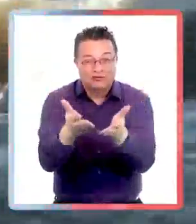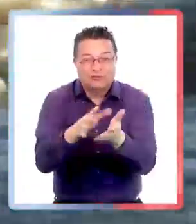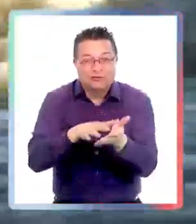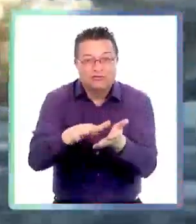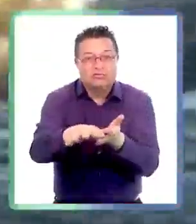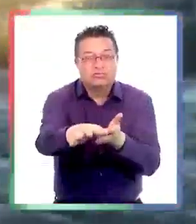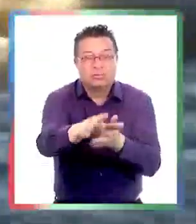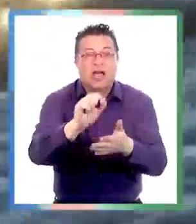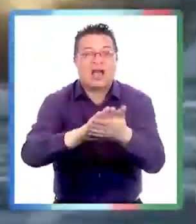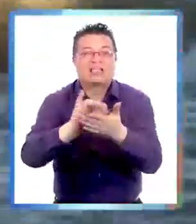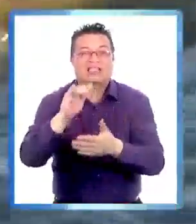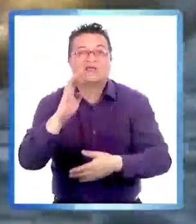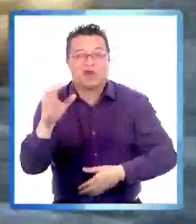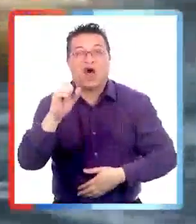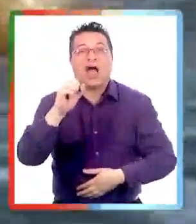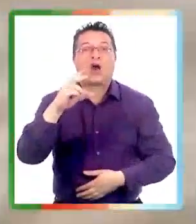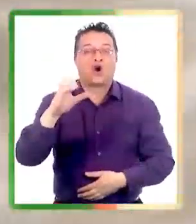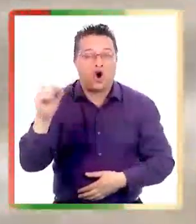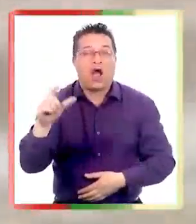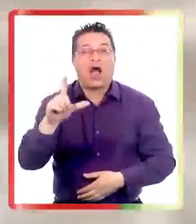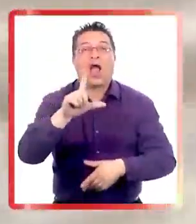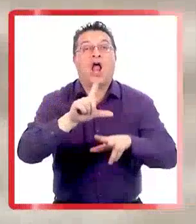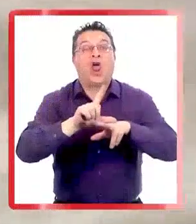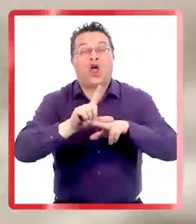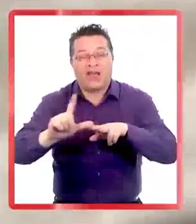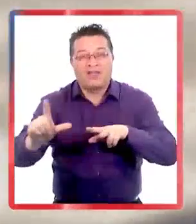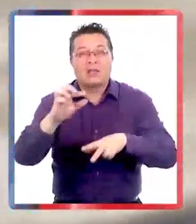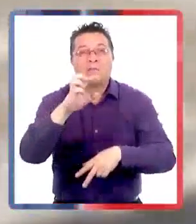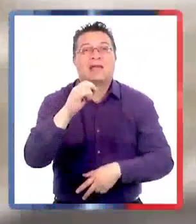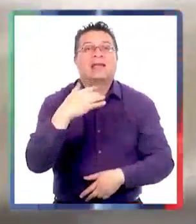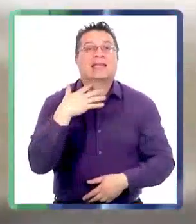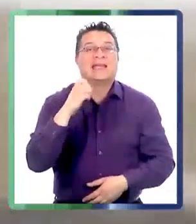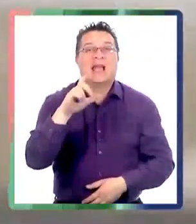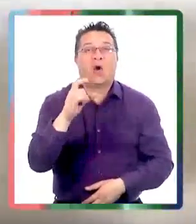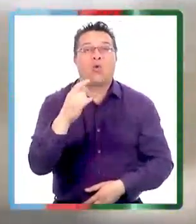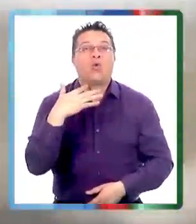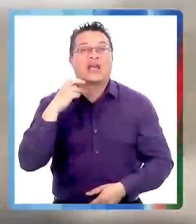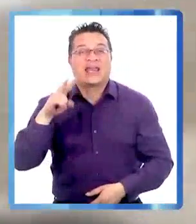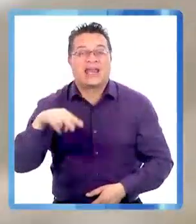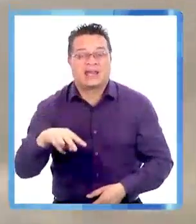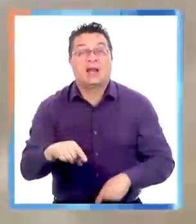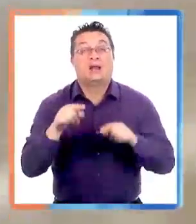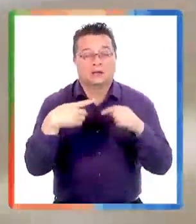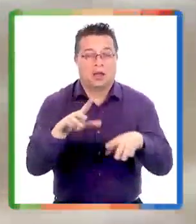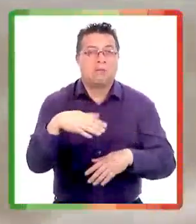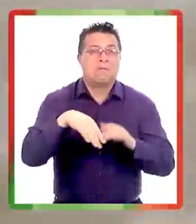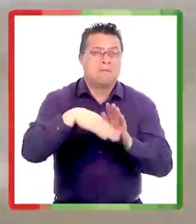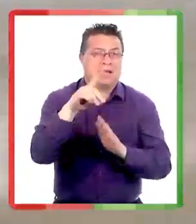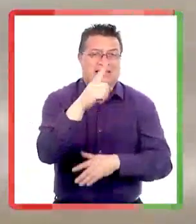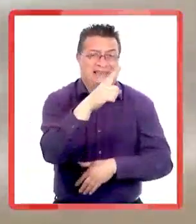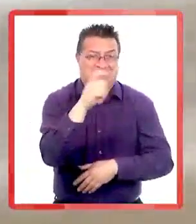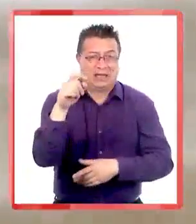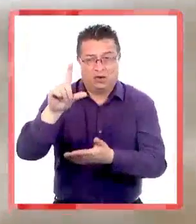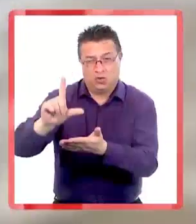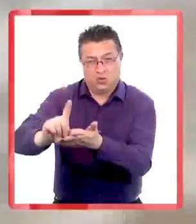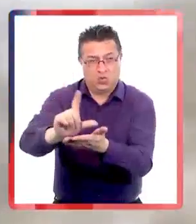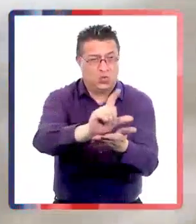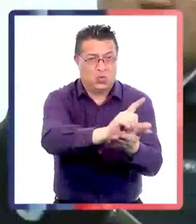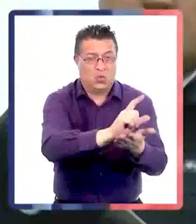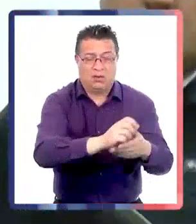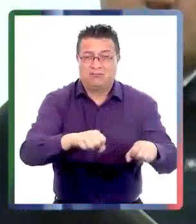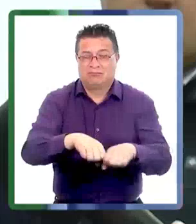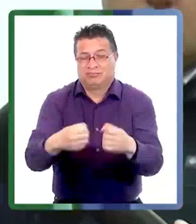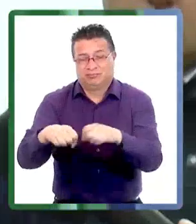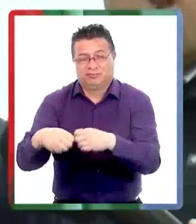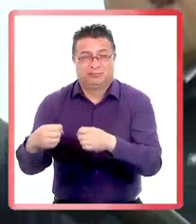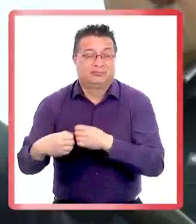precordilleranos de los ríos Sachibueno, Ancoa, Longaví y Perquilauquén. Hemos tenido más de 100 afectaciones a nivel regional que